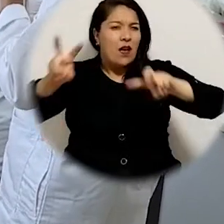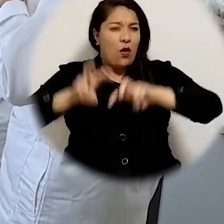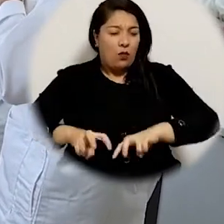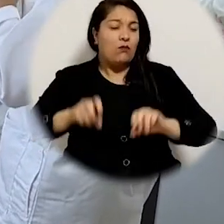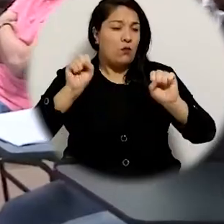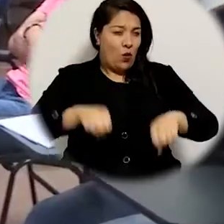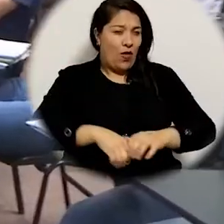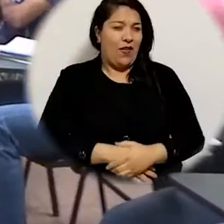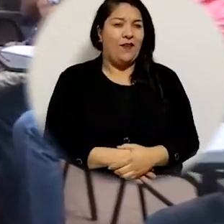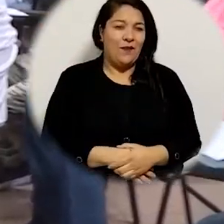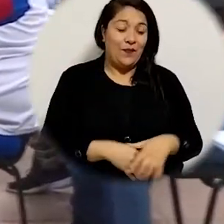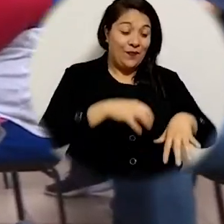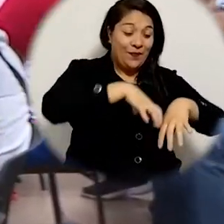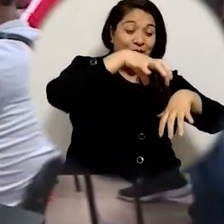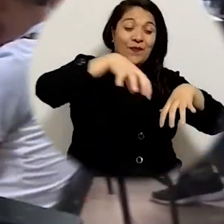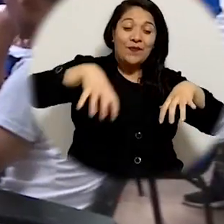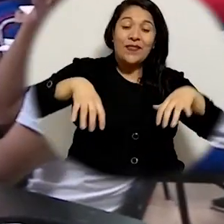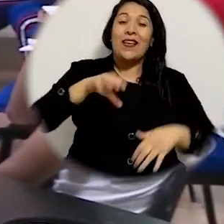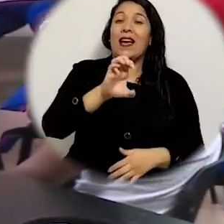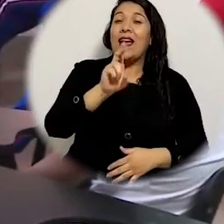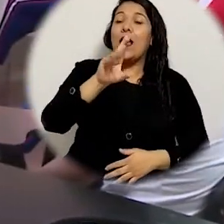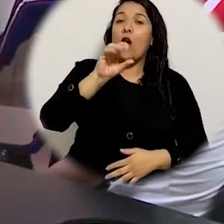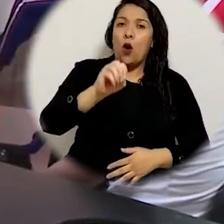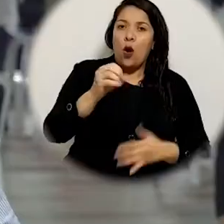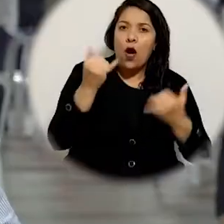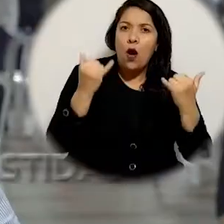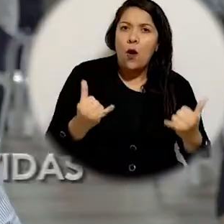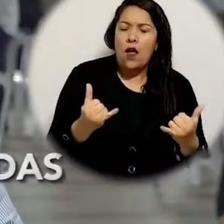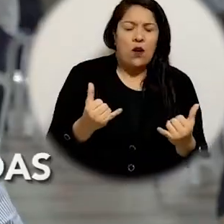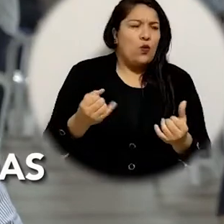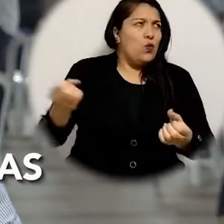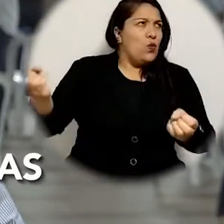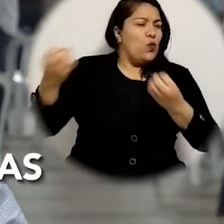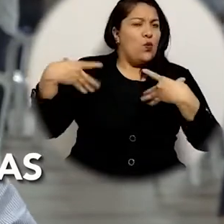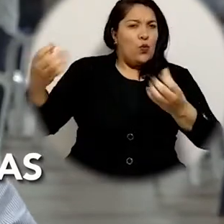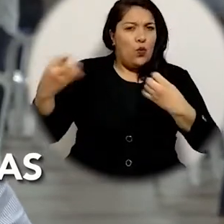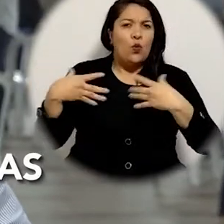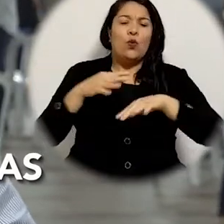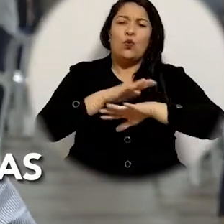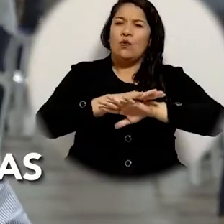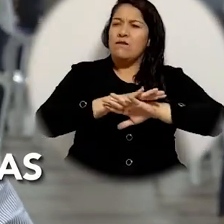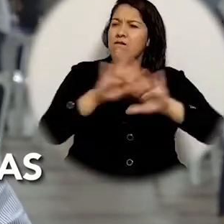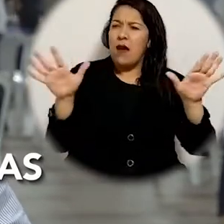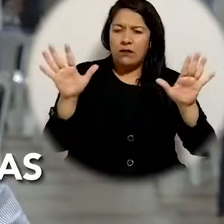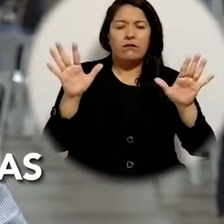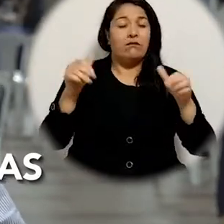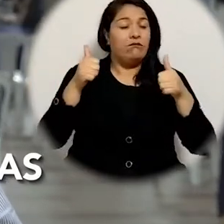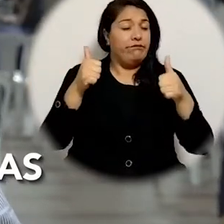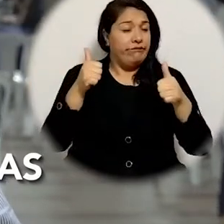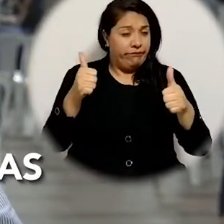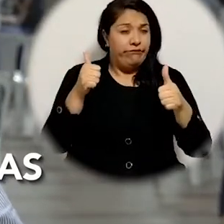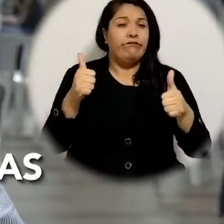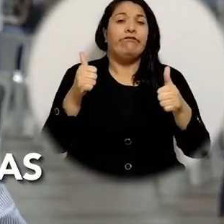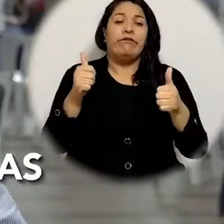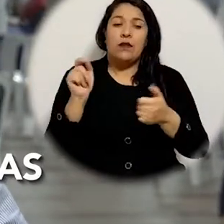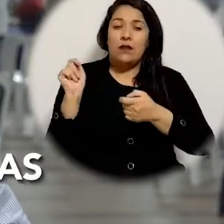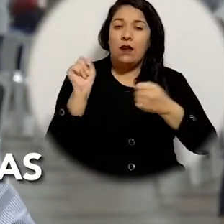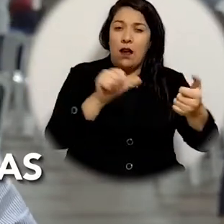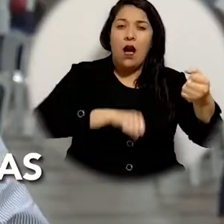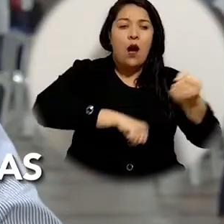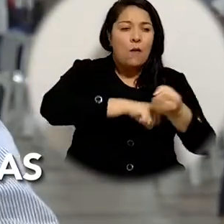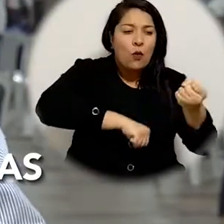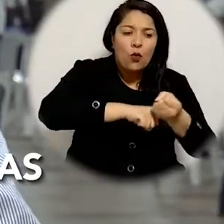investigadores los estudiantes del creo anteriormente la idea no se sentían estudiantes de la universidad hoy los beneficios de los estudiantes de la presencial